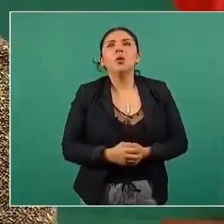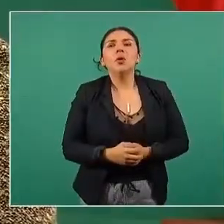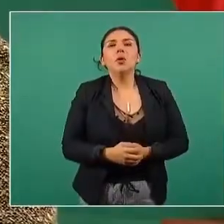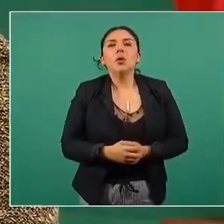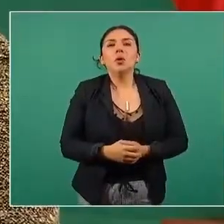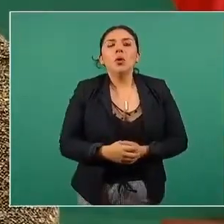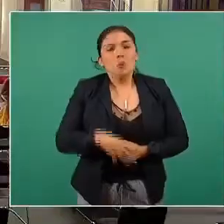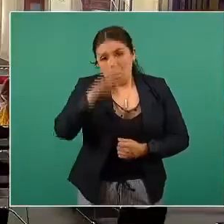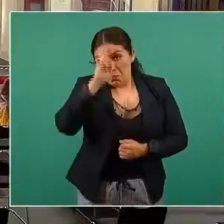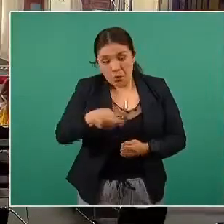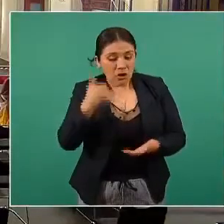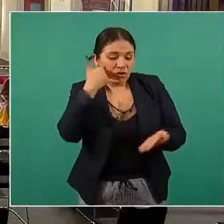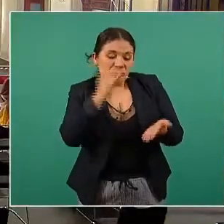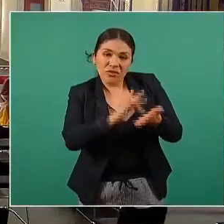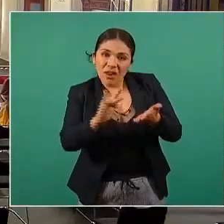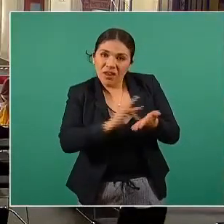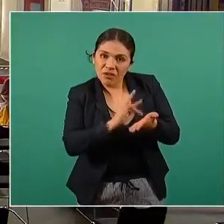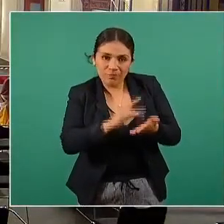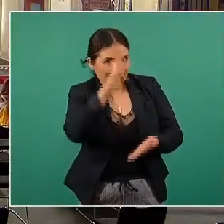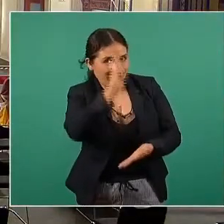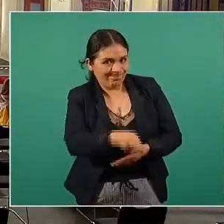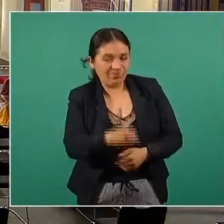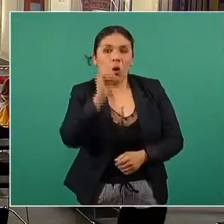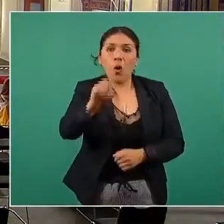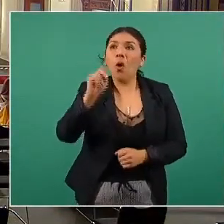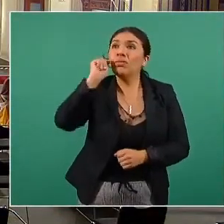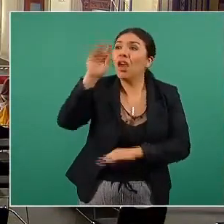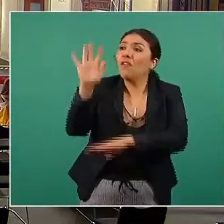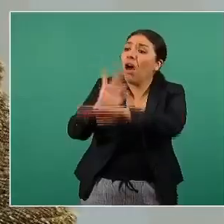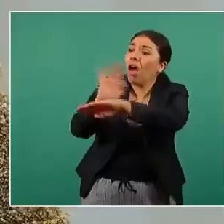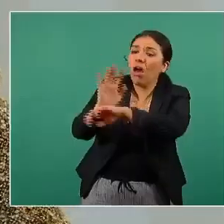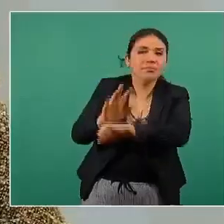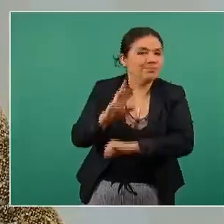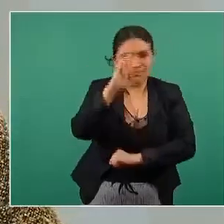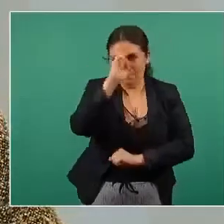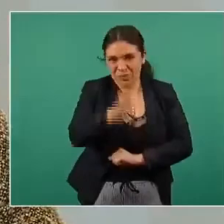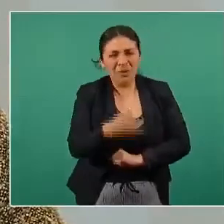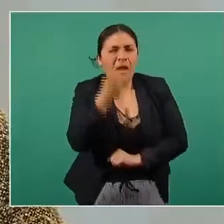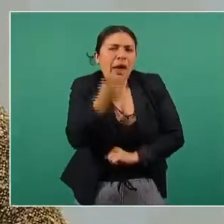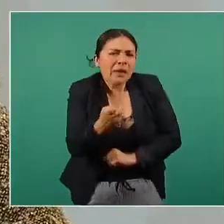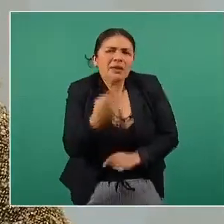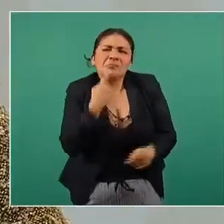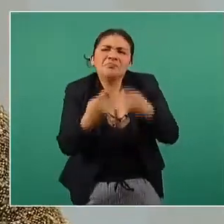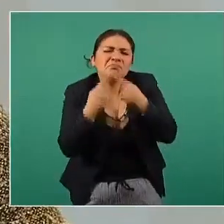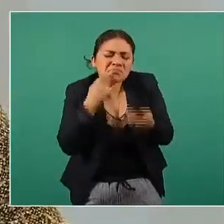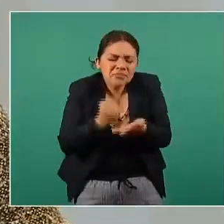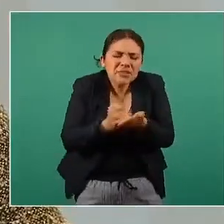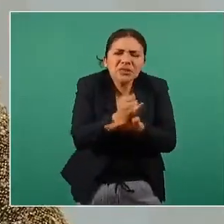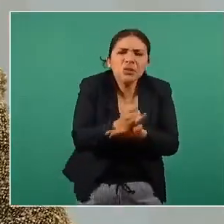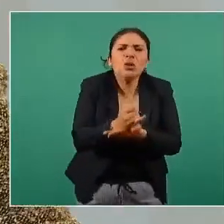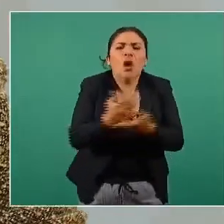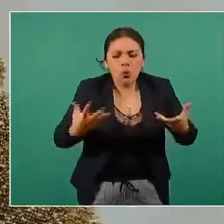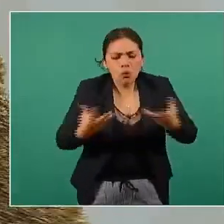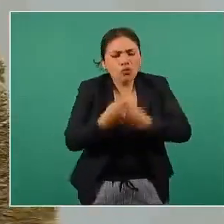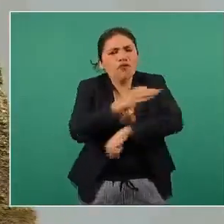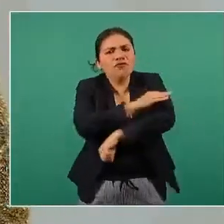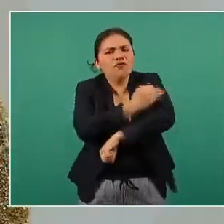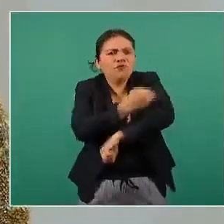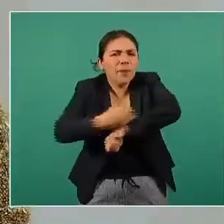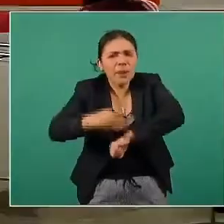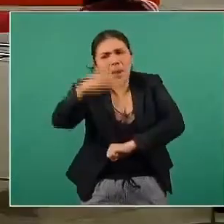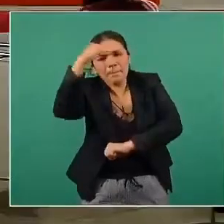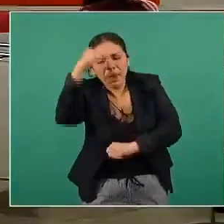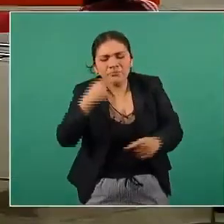al celular o que no estemos viendo la televisión son decisiones que se pueden tomar en familia pueden haber